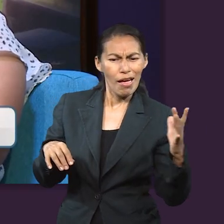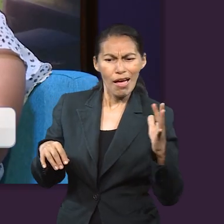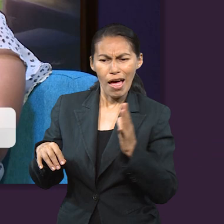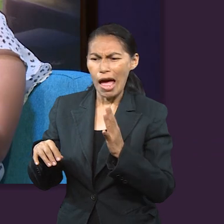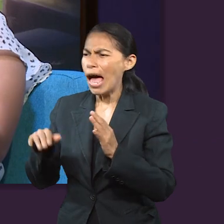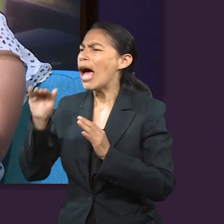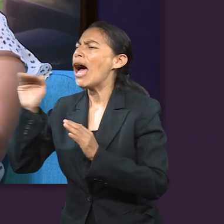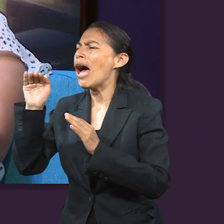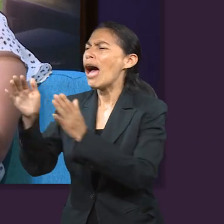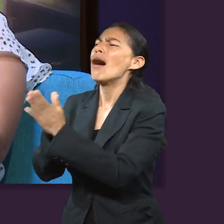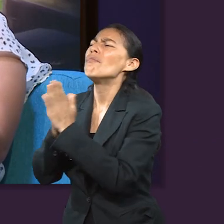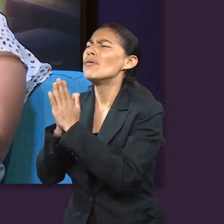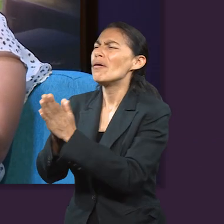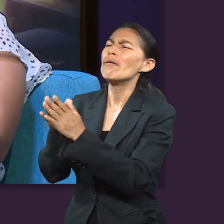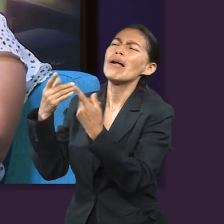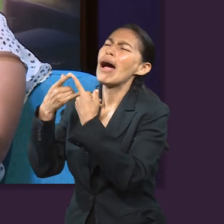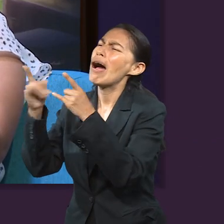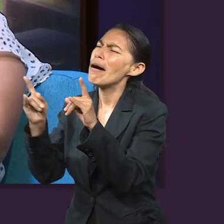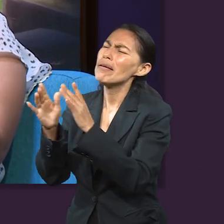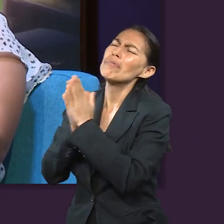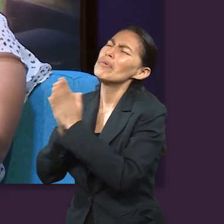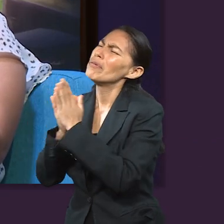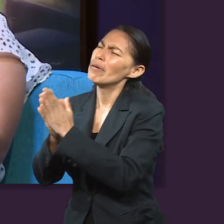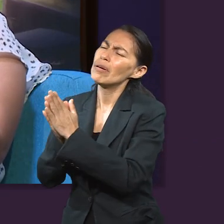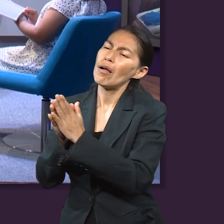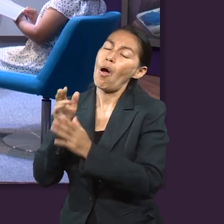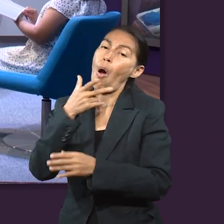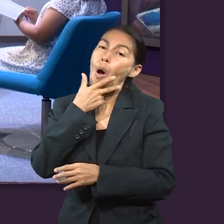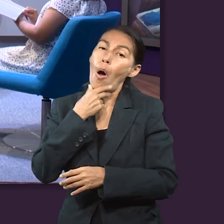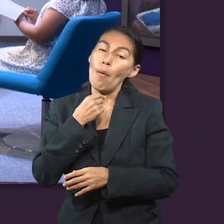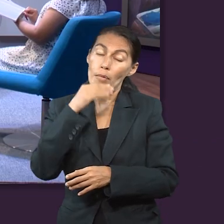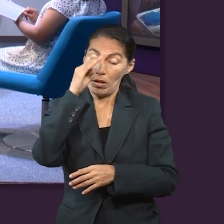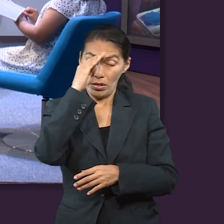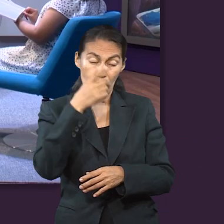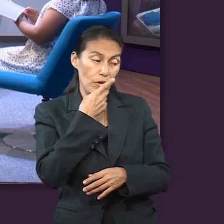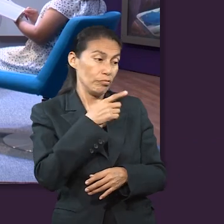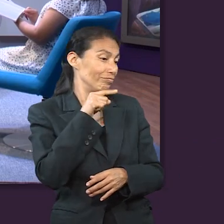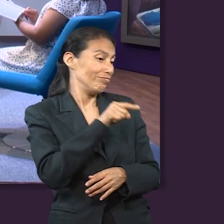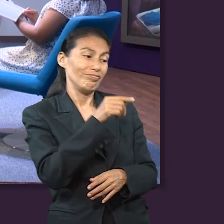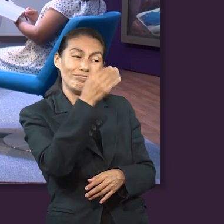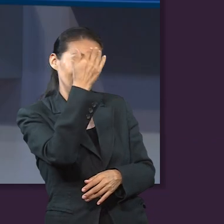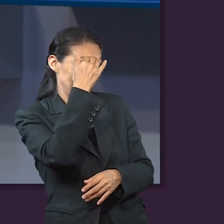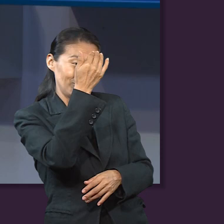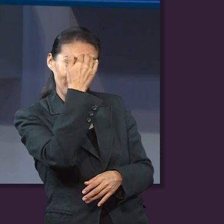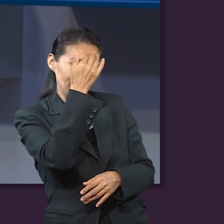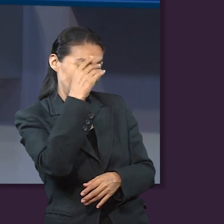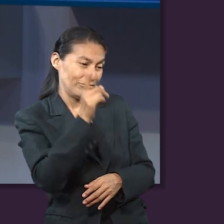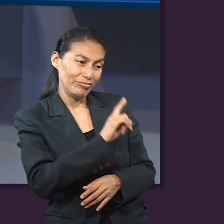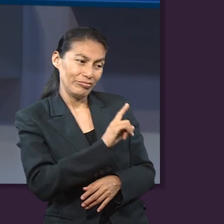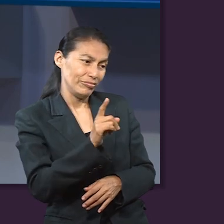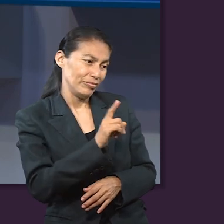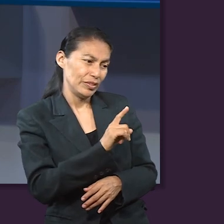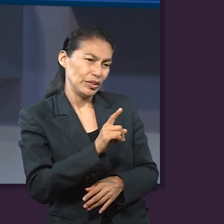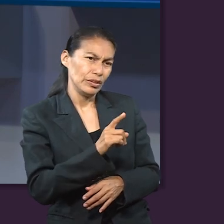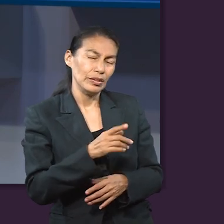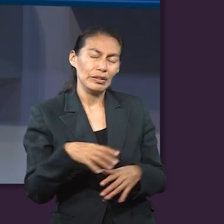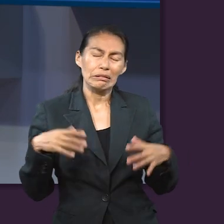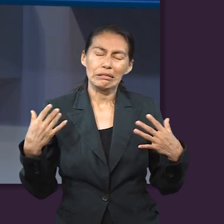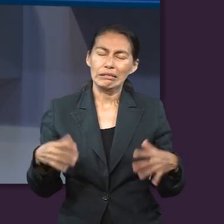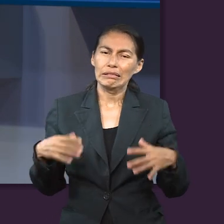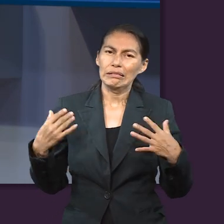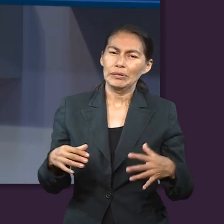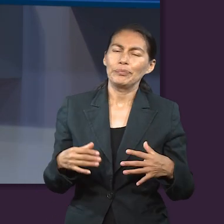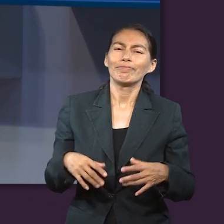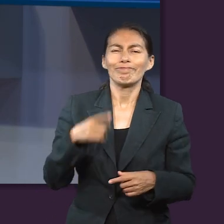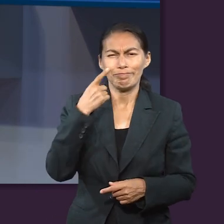otras. Señor, señor, suplicaban, ábrenos la puerta. No las conozco, respondió él. Me gustaría que hiciéramos